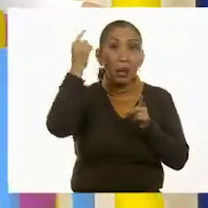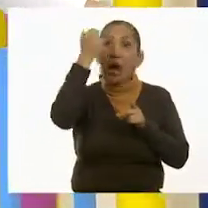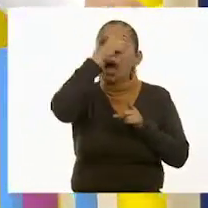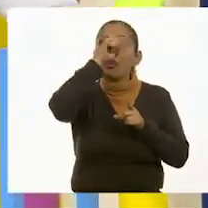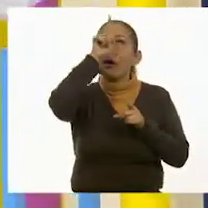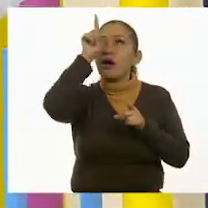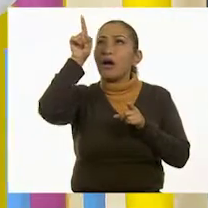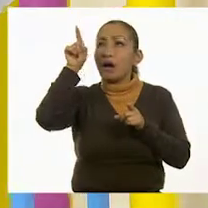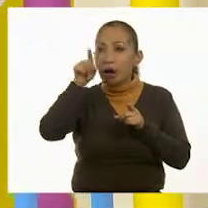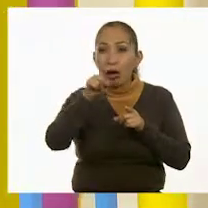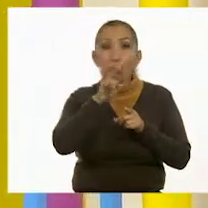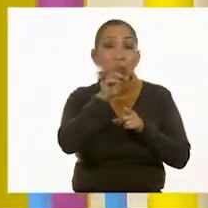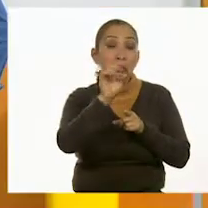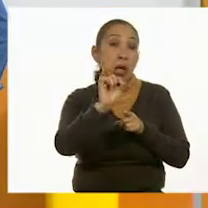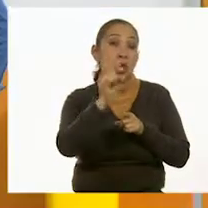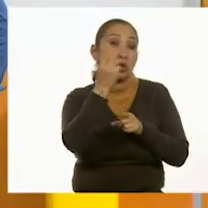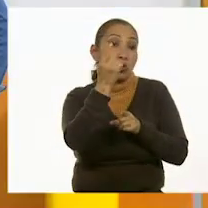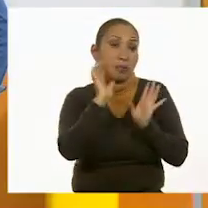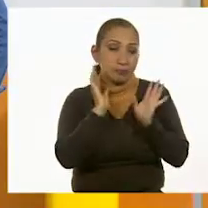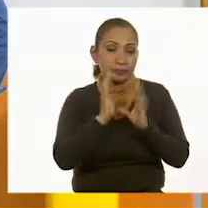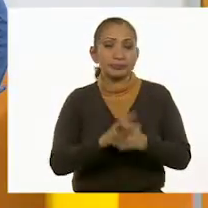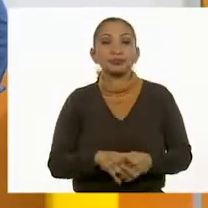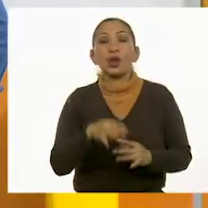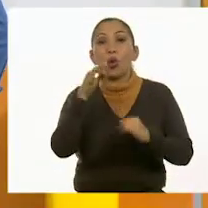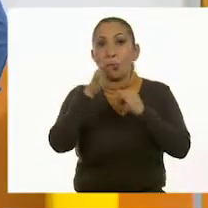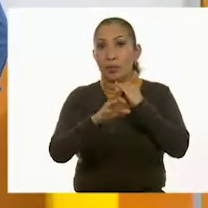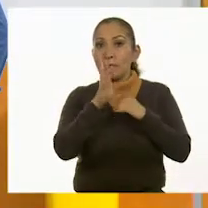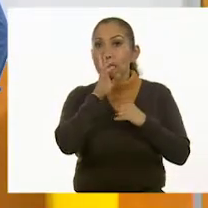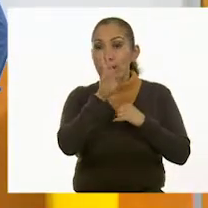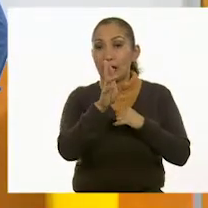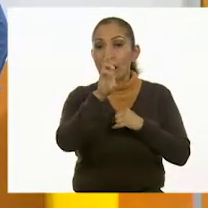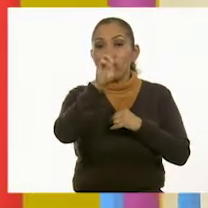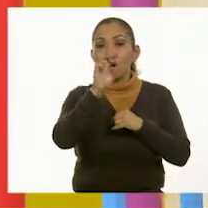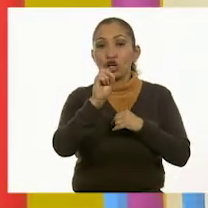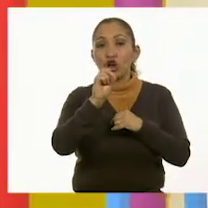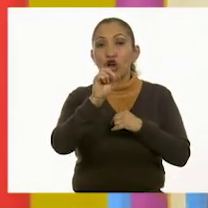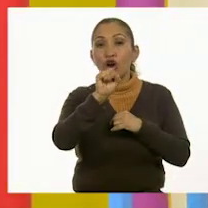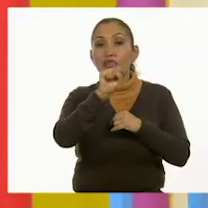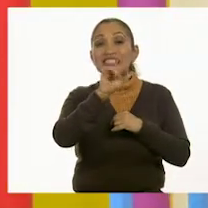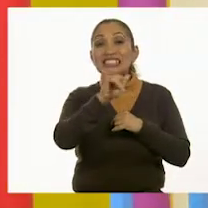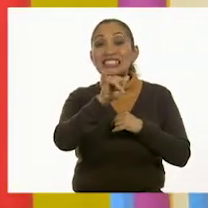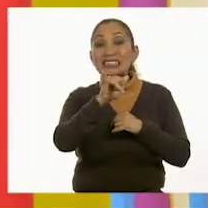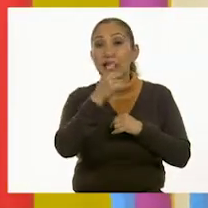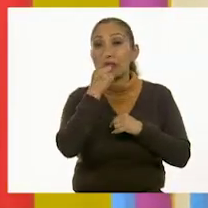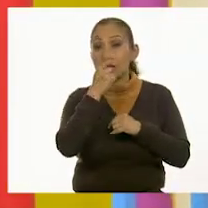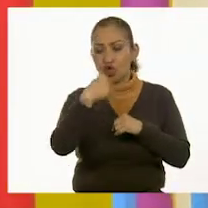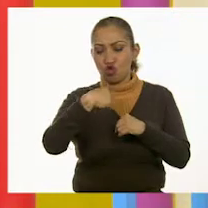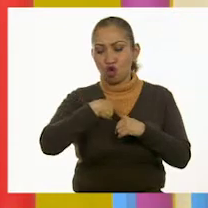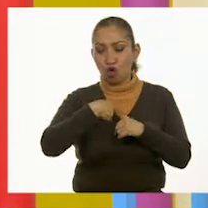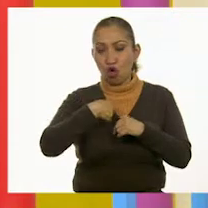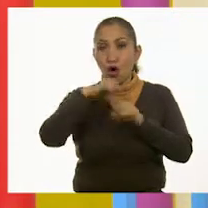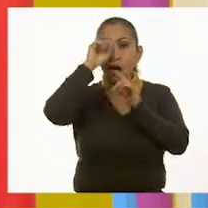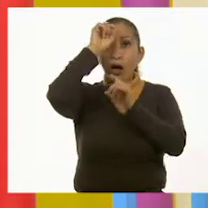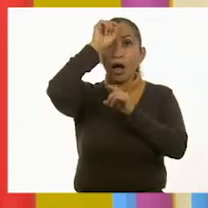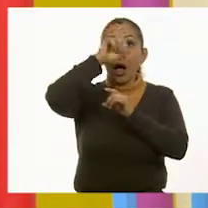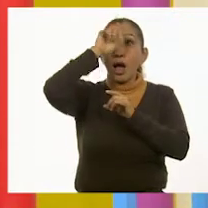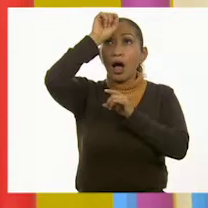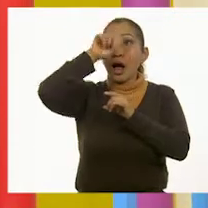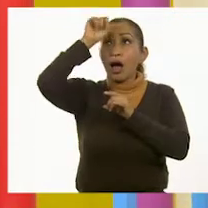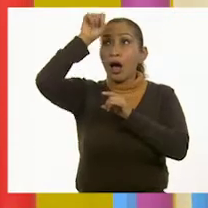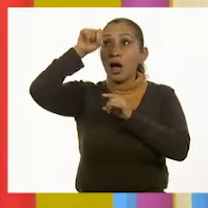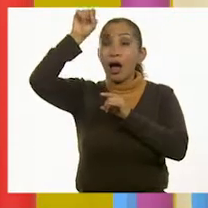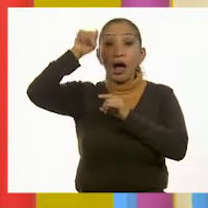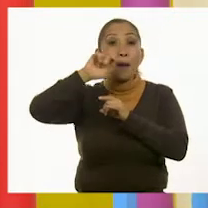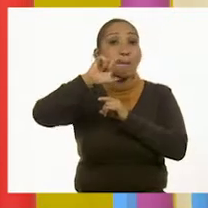uno de sus palitos. Y tenemos una última que dice... Rosy. Yo dibujé los 21